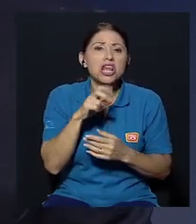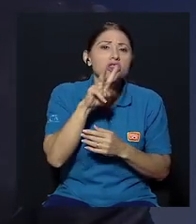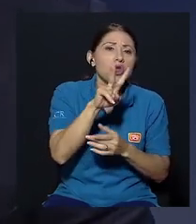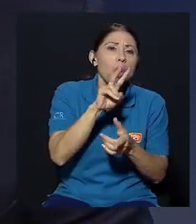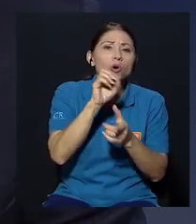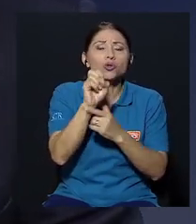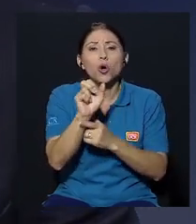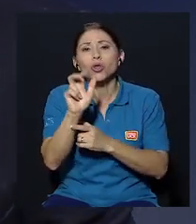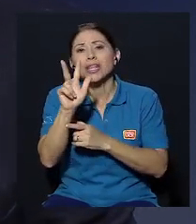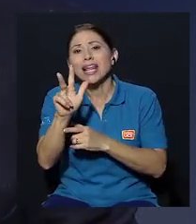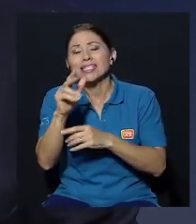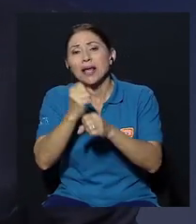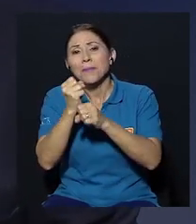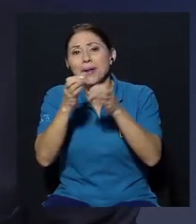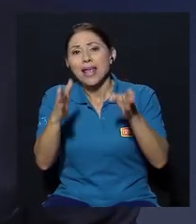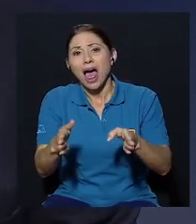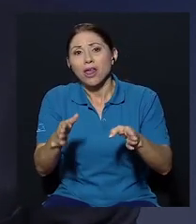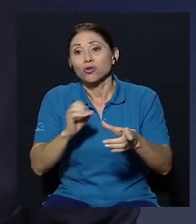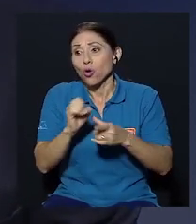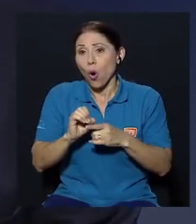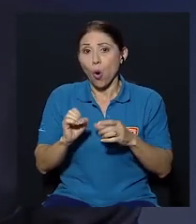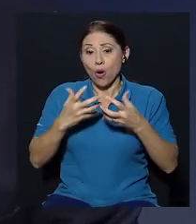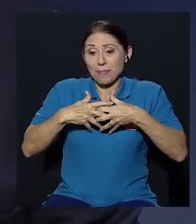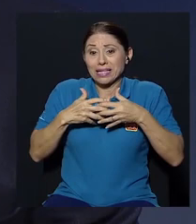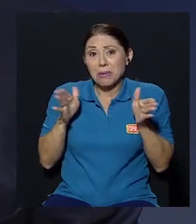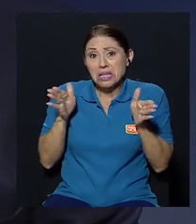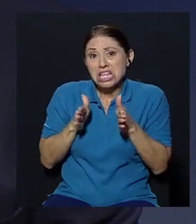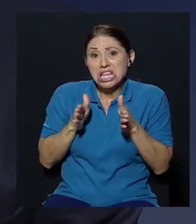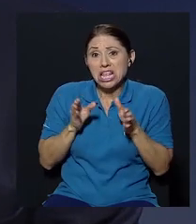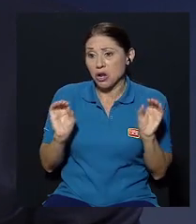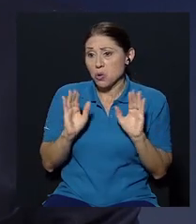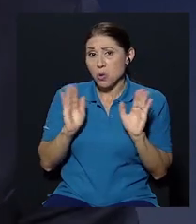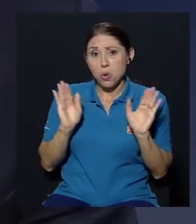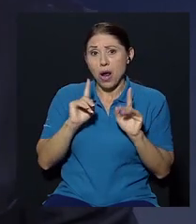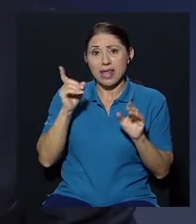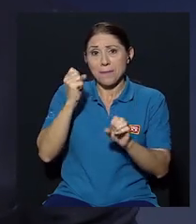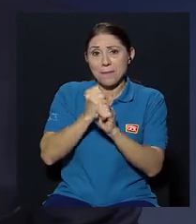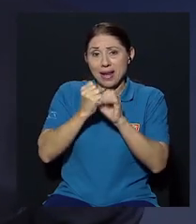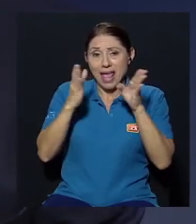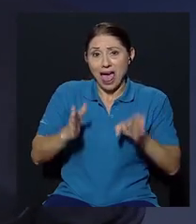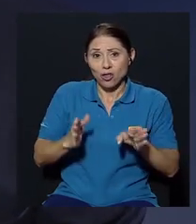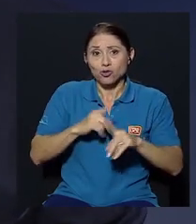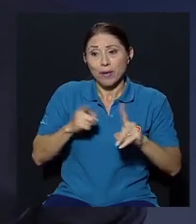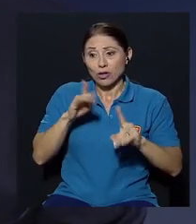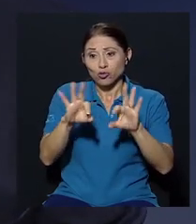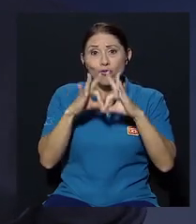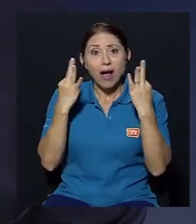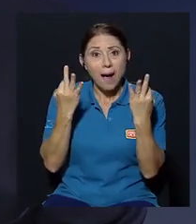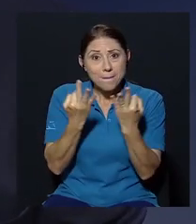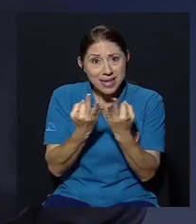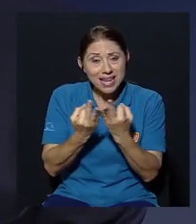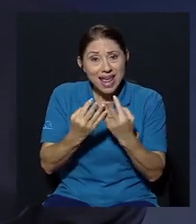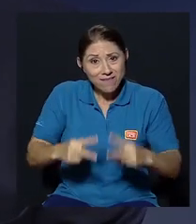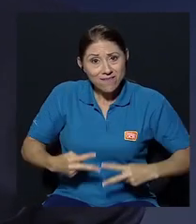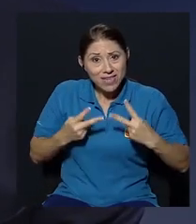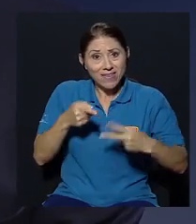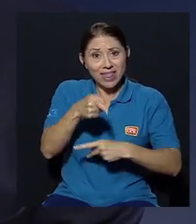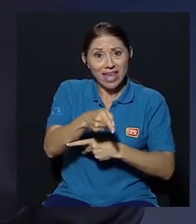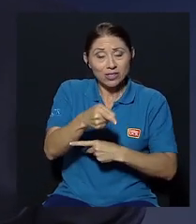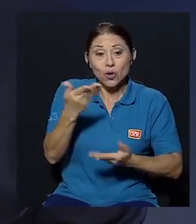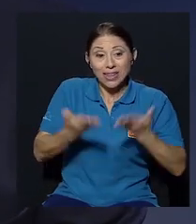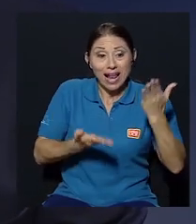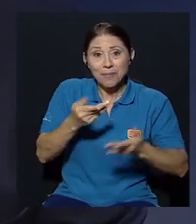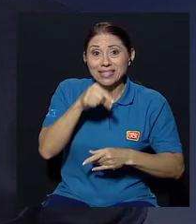no tiene empleados pero su familia vive de eso esa persona quizás está evadiendo impuestos quizás